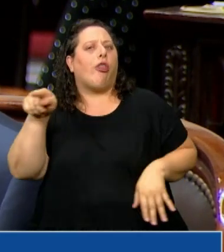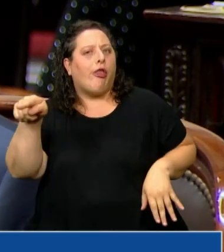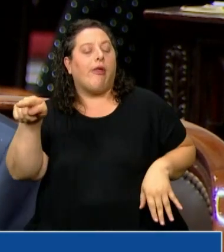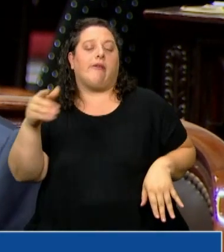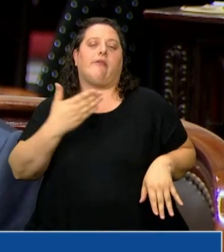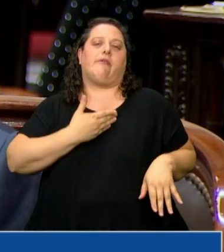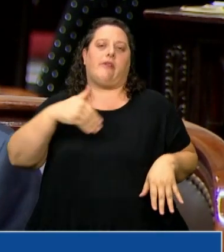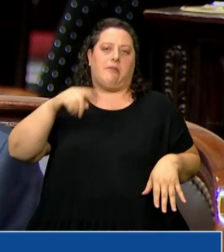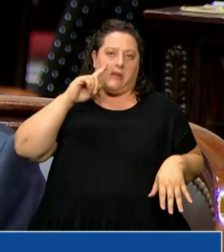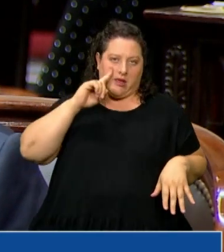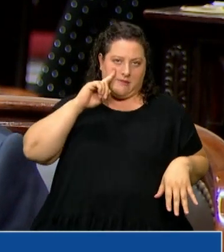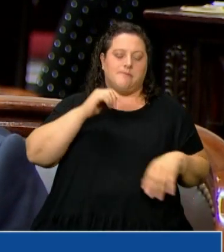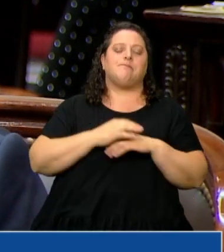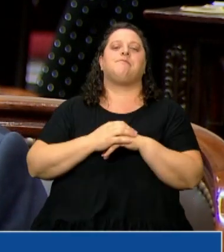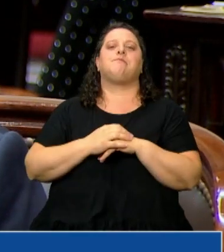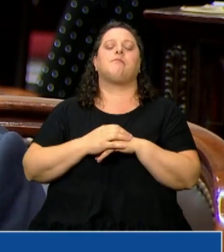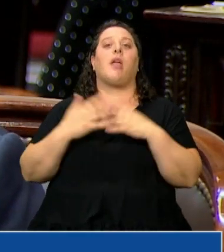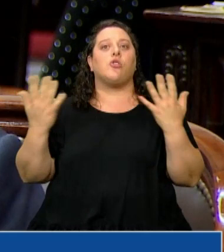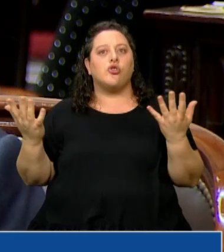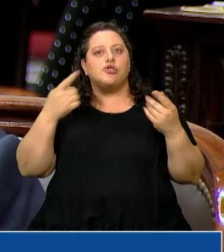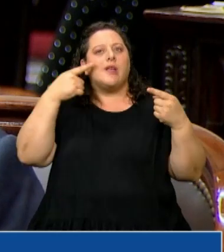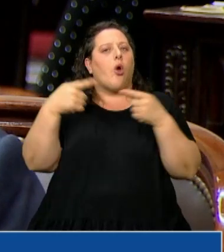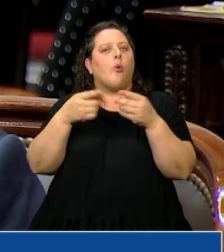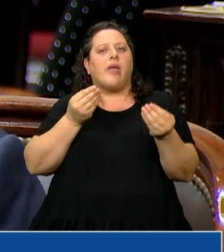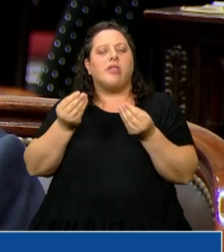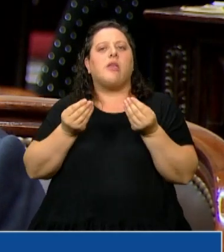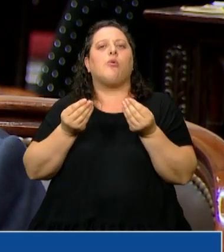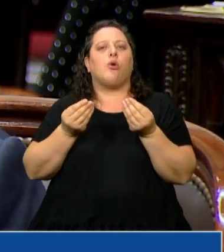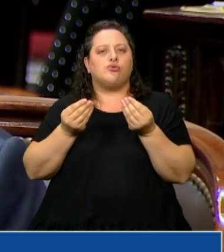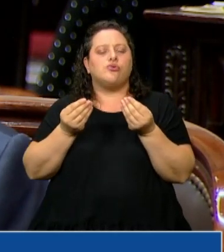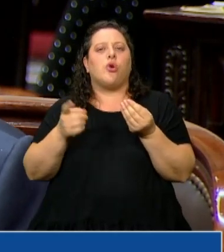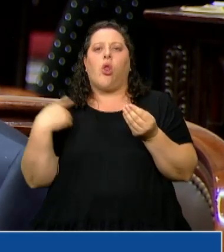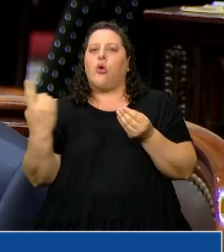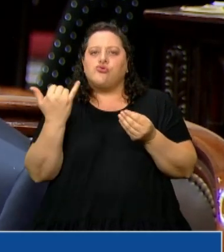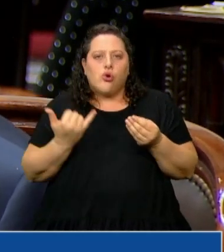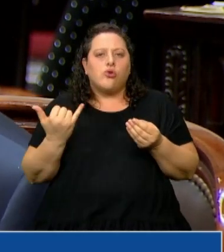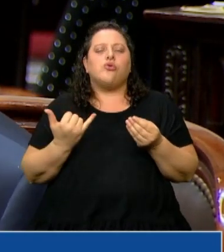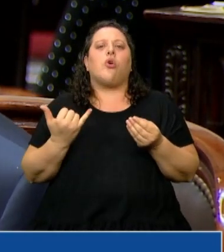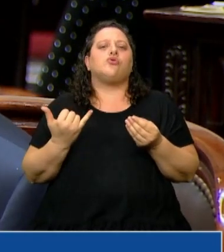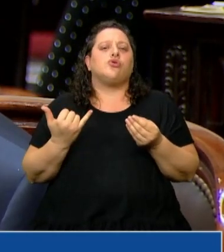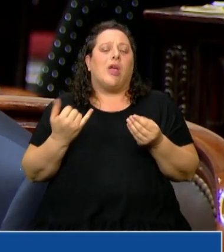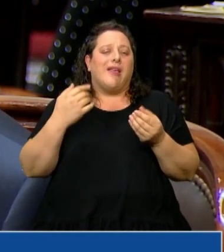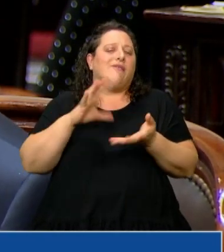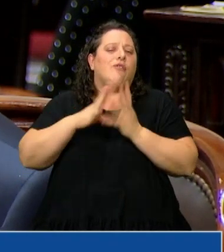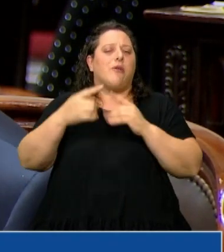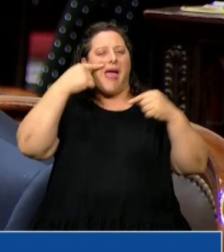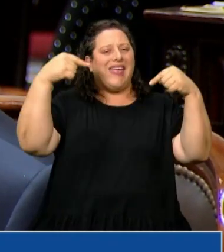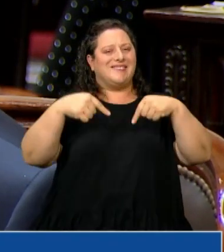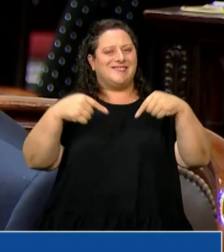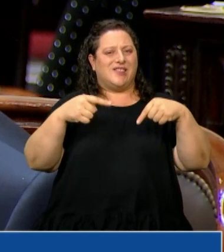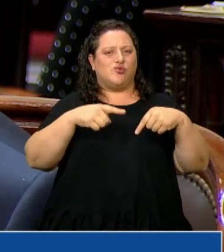respecto de los objetivos que tenemos que tener institucionalmente